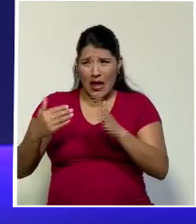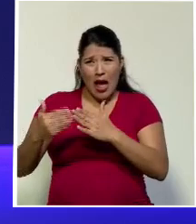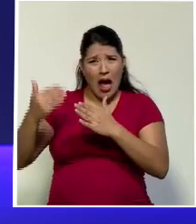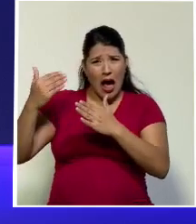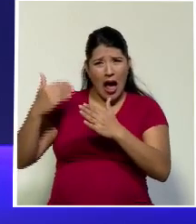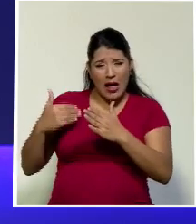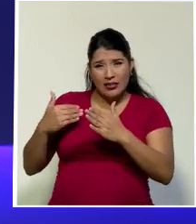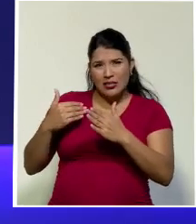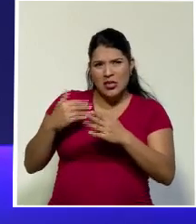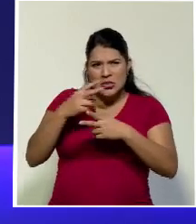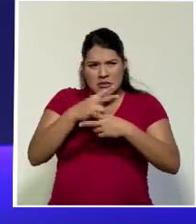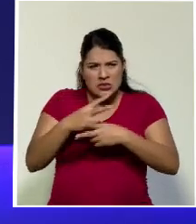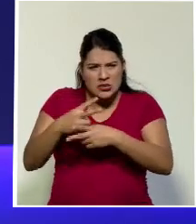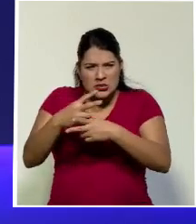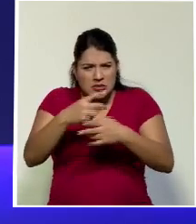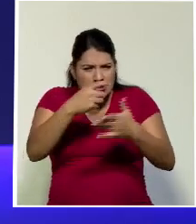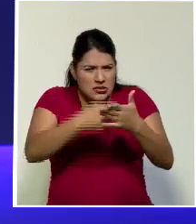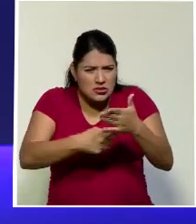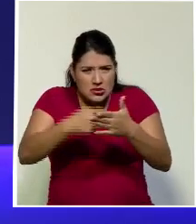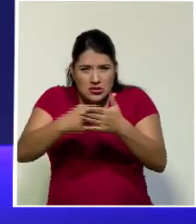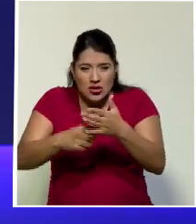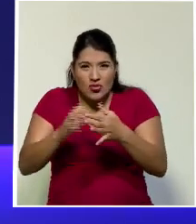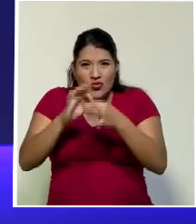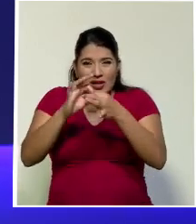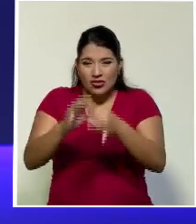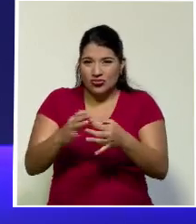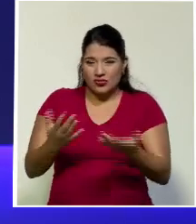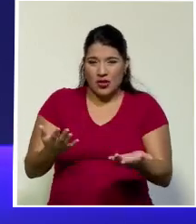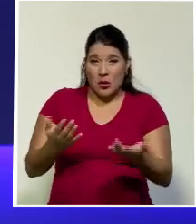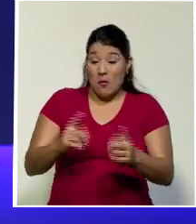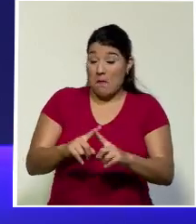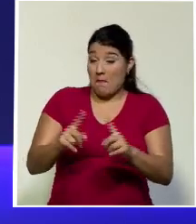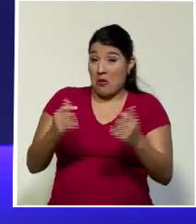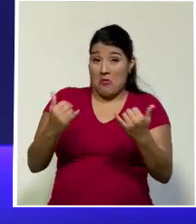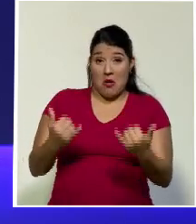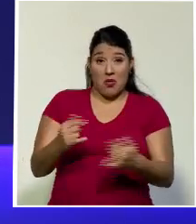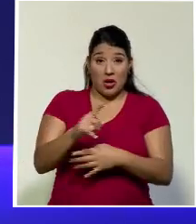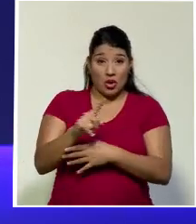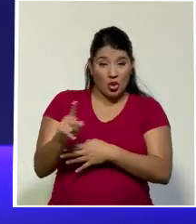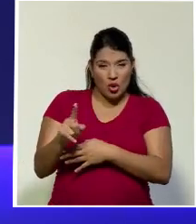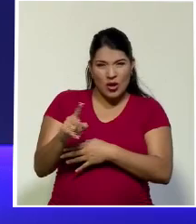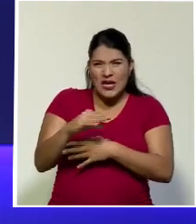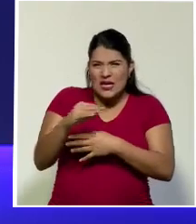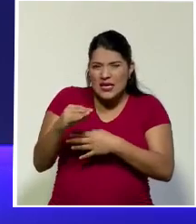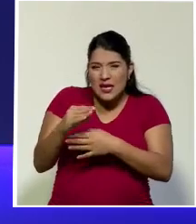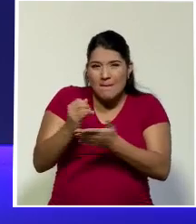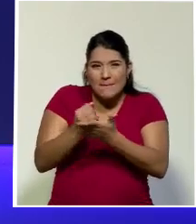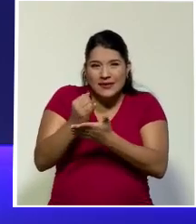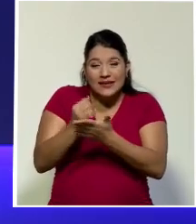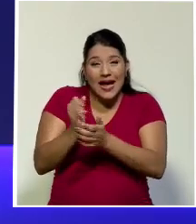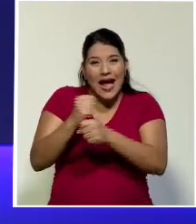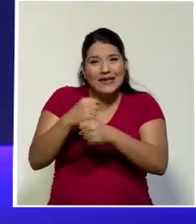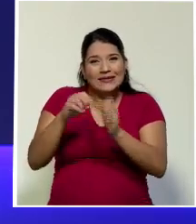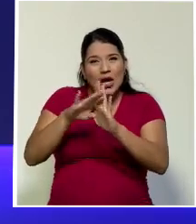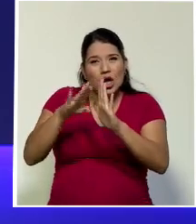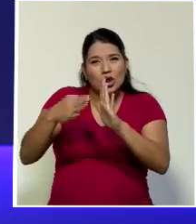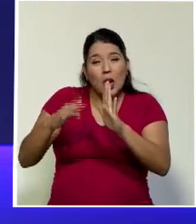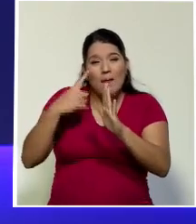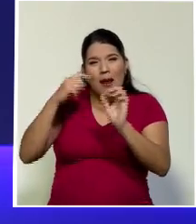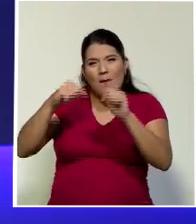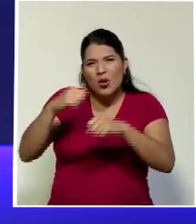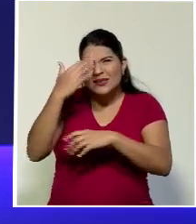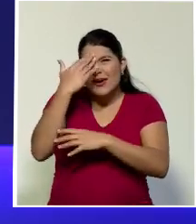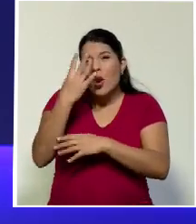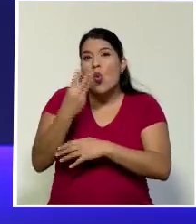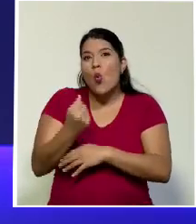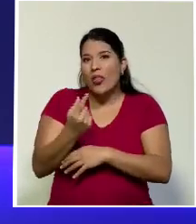importantísimo en cuanto a estudios de carácter fiscal y sobre todo los estudios que hacía la Contraloría para determinar los montos de evasión y elusión de